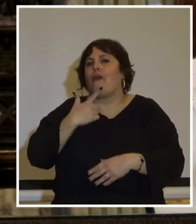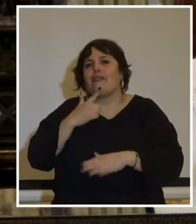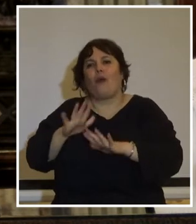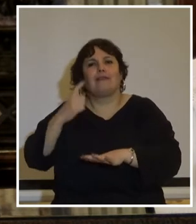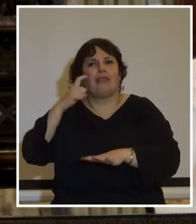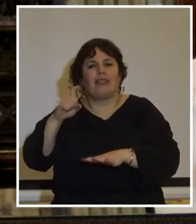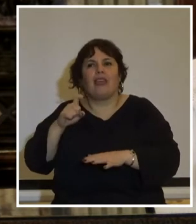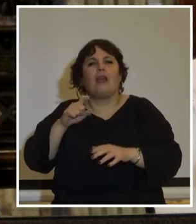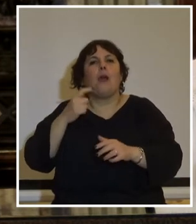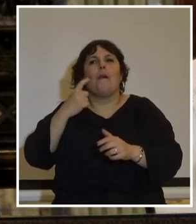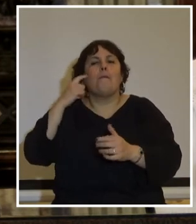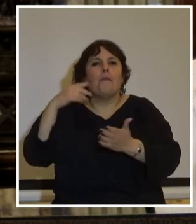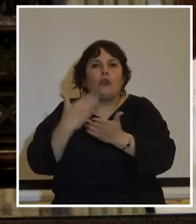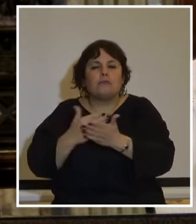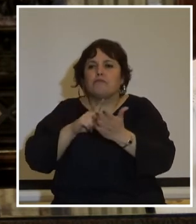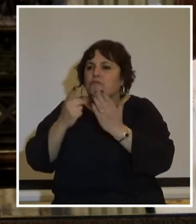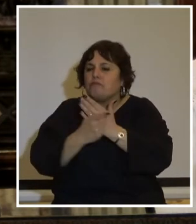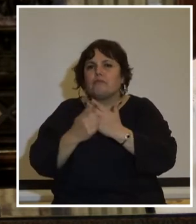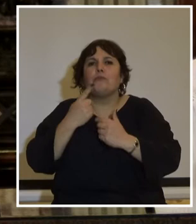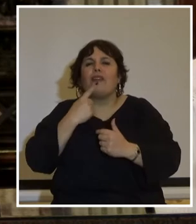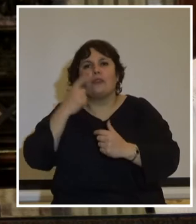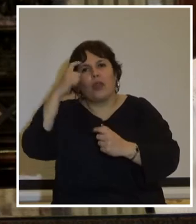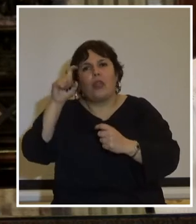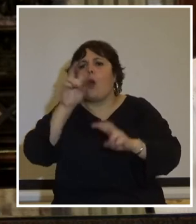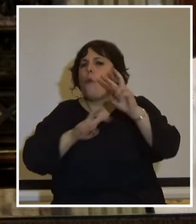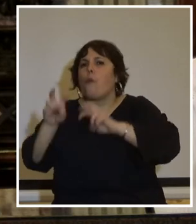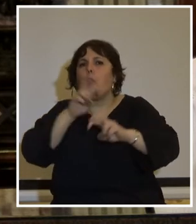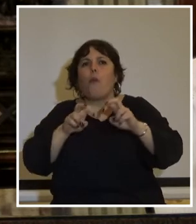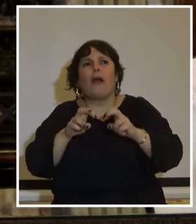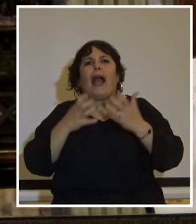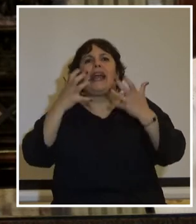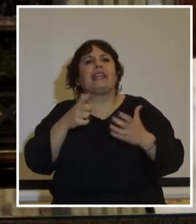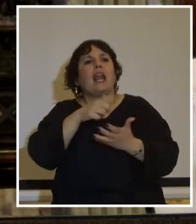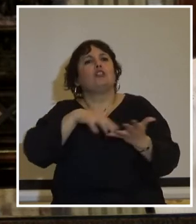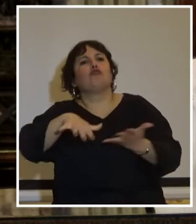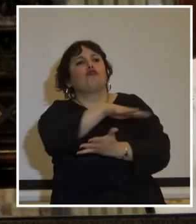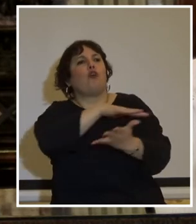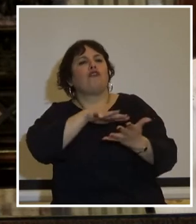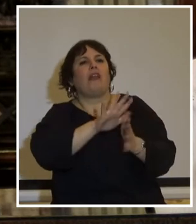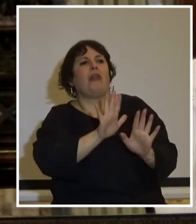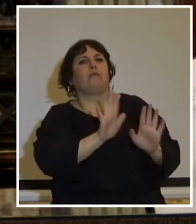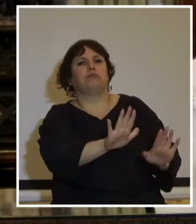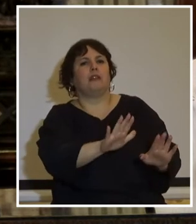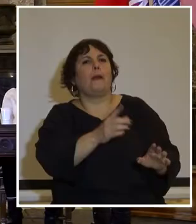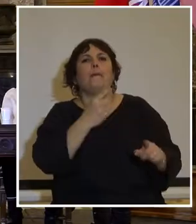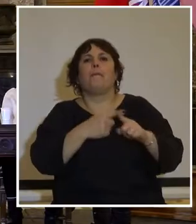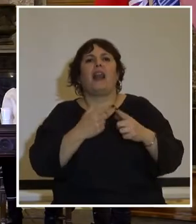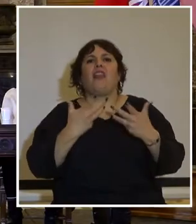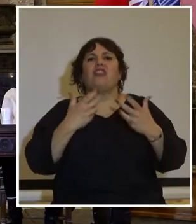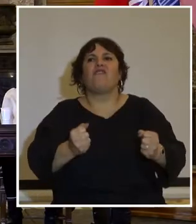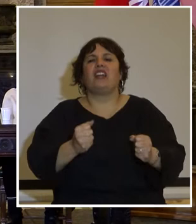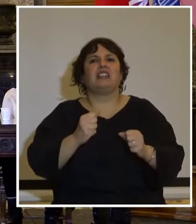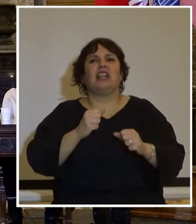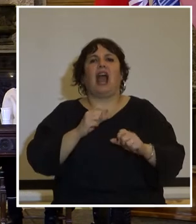proyecto político e ideológico que busca inmovilizar a la sociedad ¿para qué? para defender un estatus quo